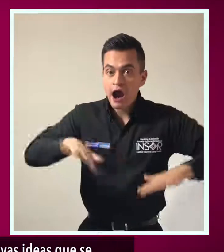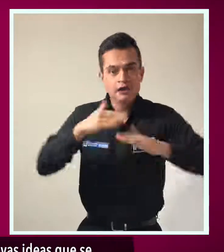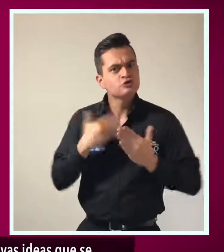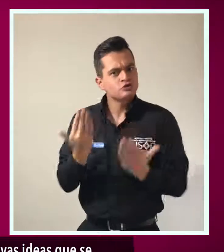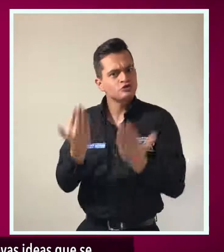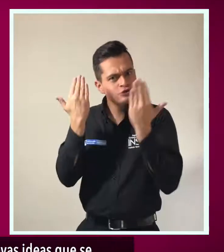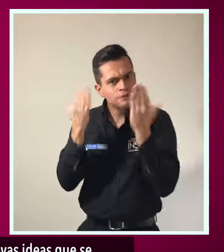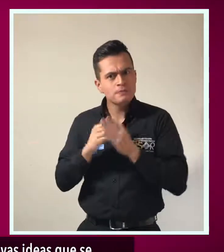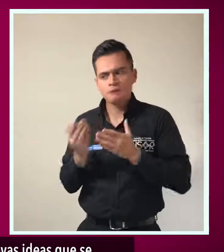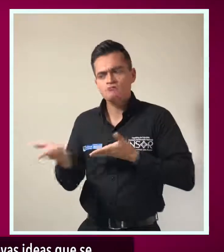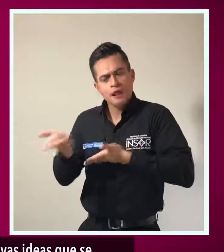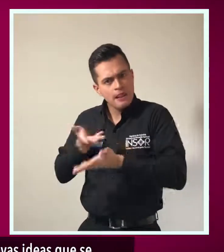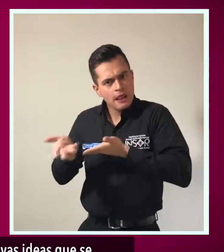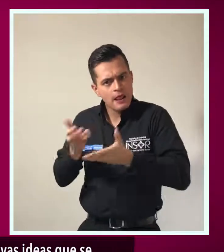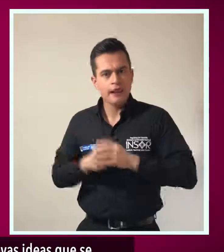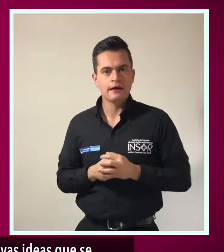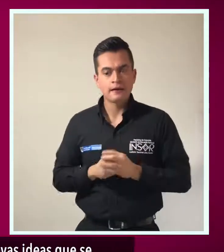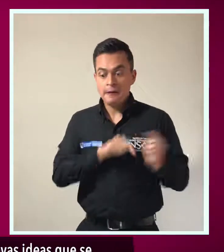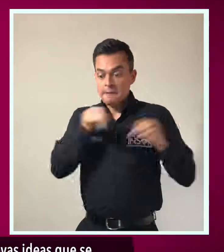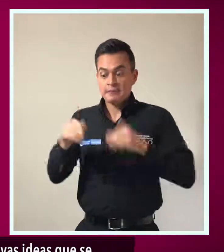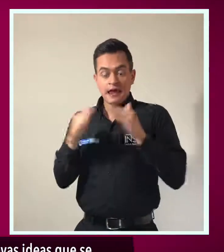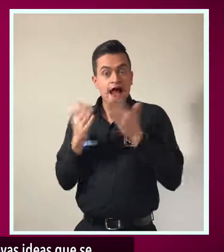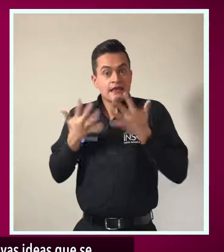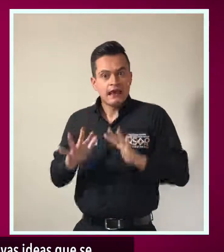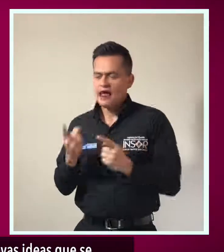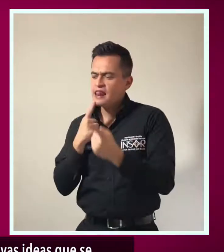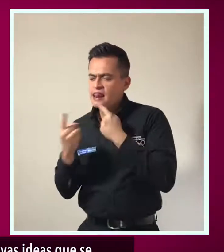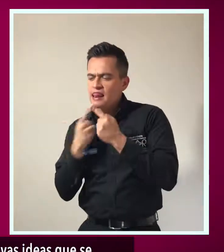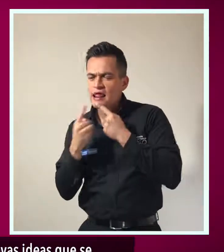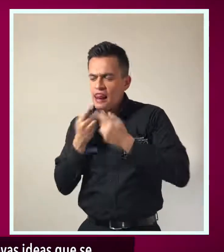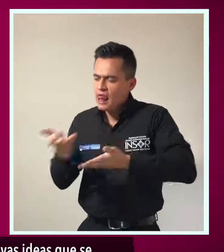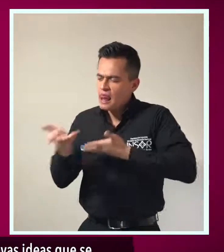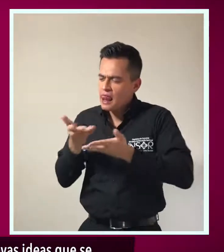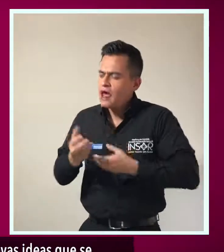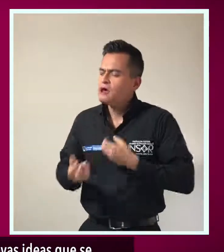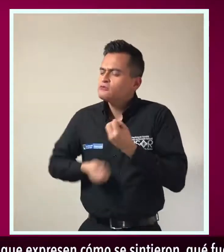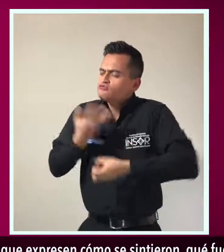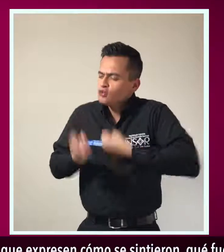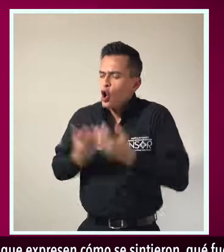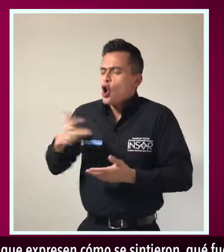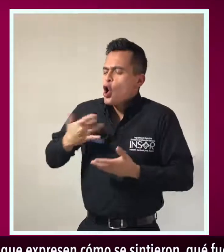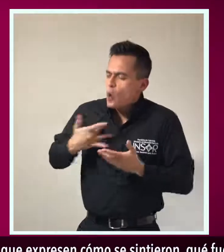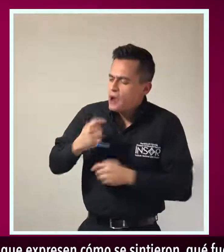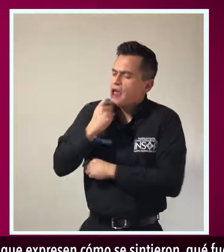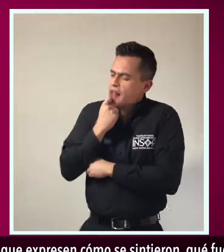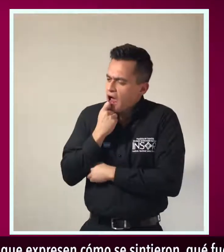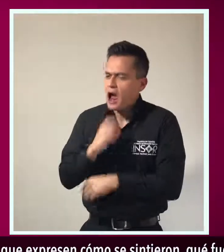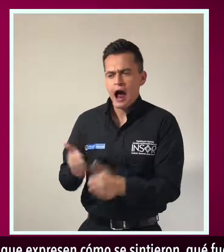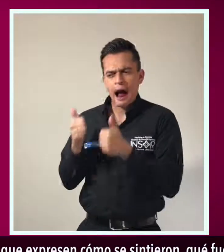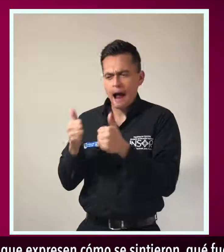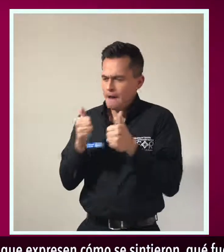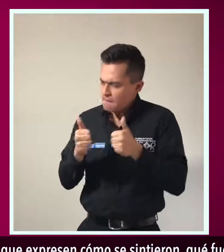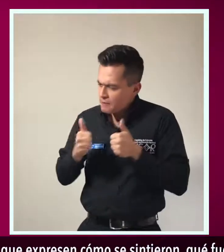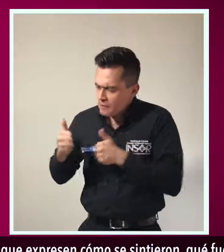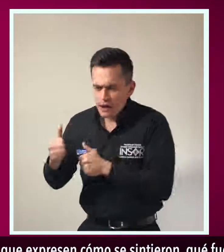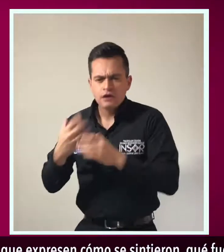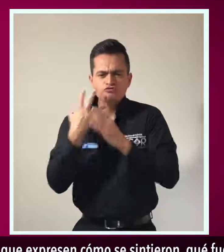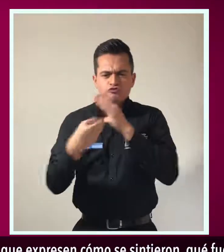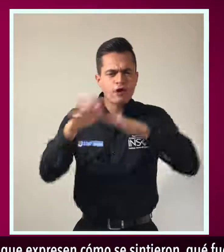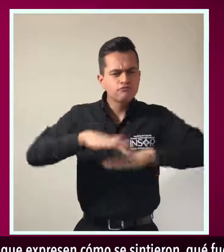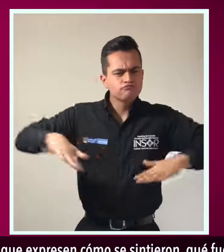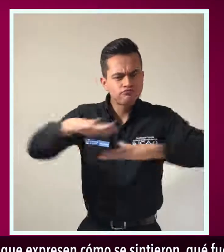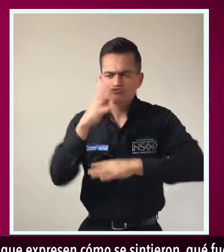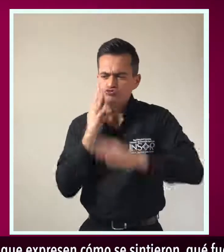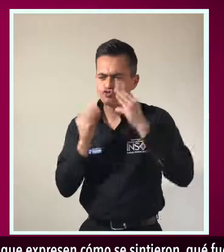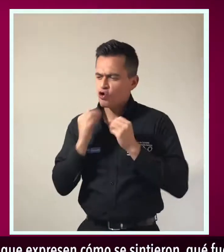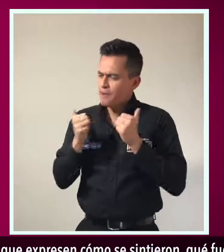Favorezca aporte de nuevas ideas que se puedan desarrollar para las próximas oportunidades. Una vez llegue a casa, promueva el diálogo para que expresen